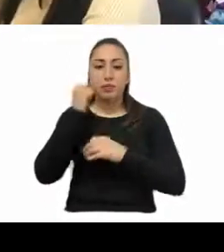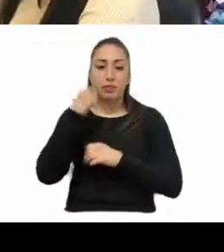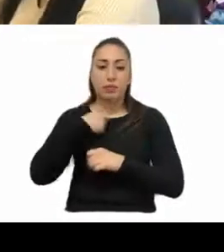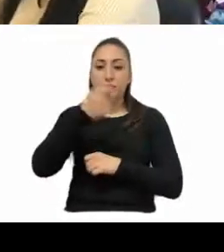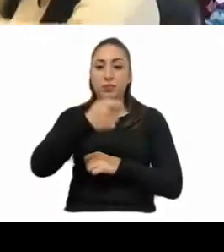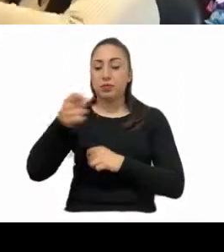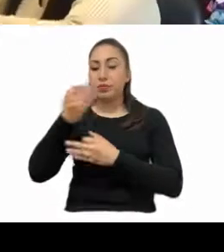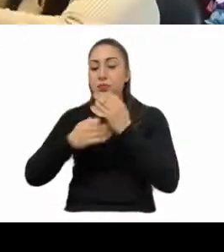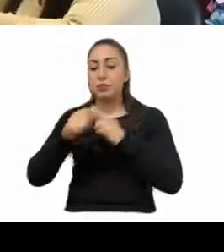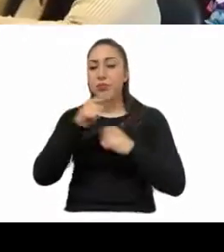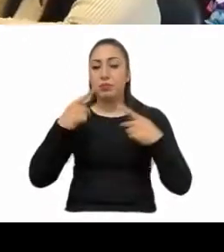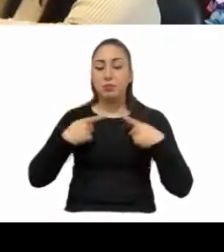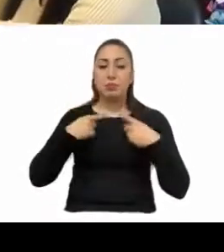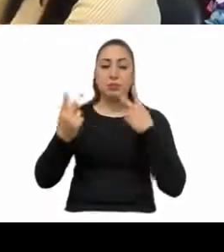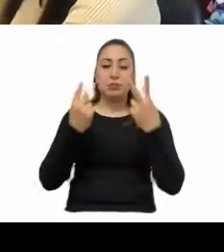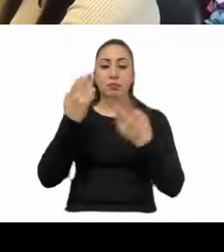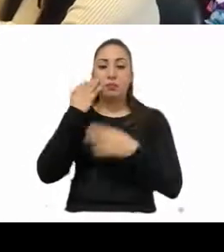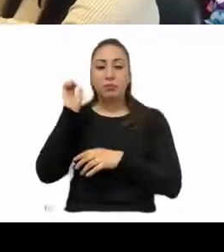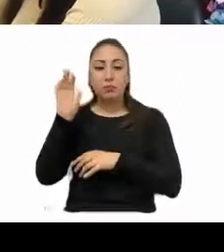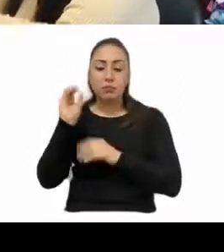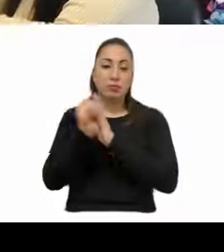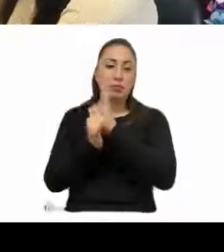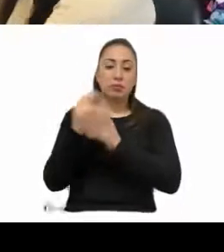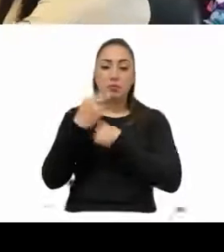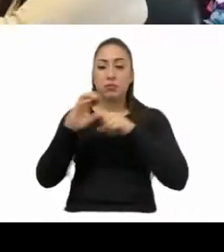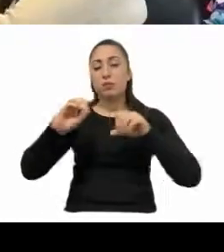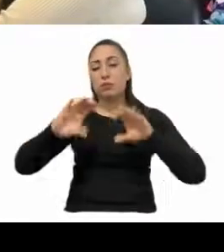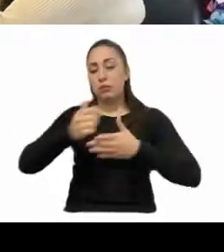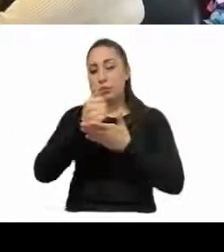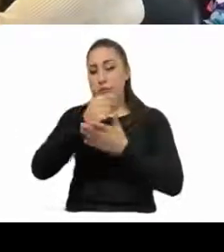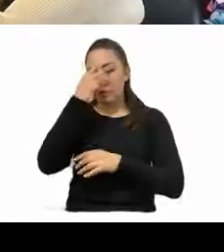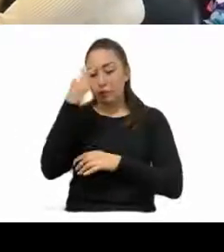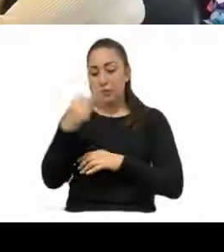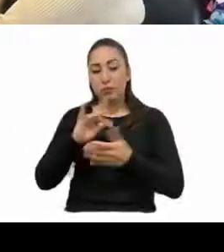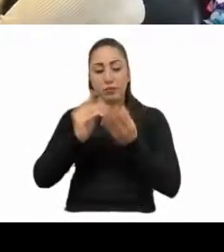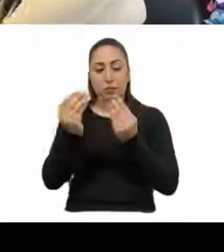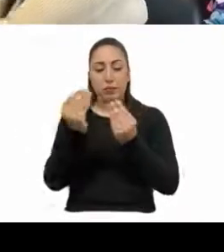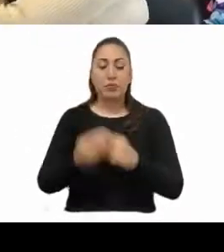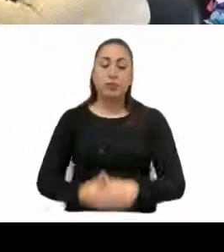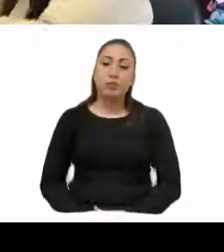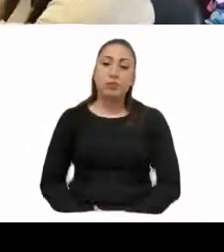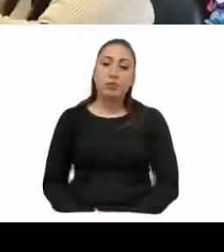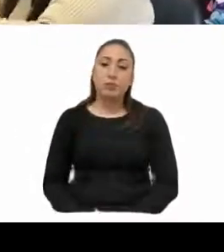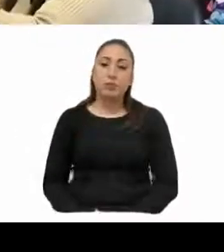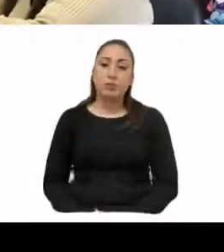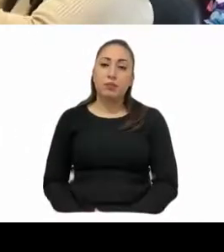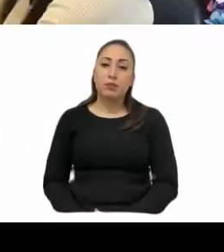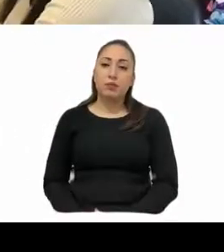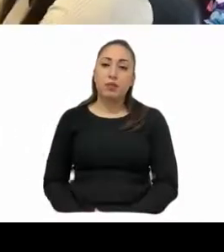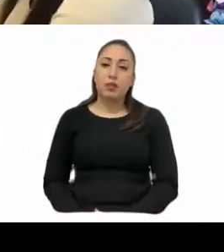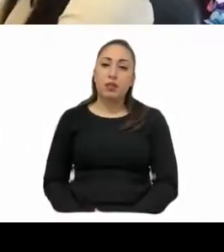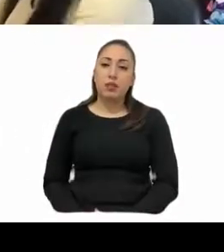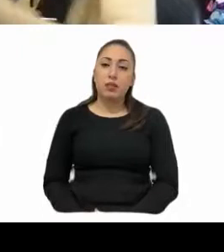nos siguen en las distintas plataformas. Muchas gracias. Pues miren, primero quiero